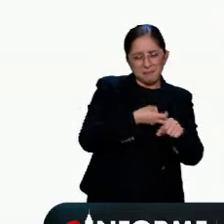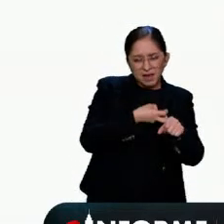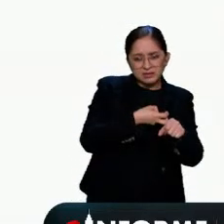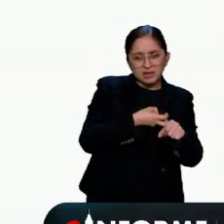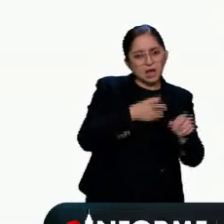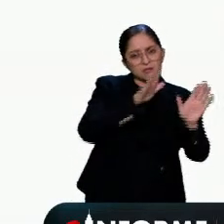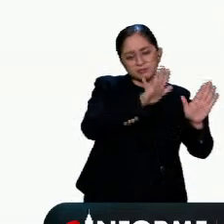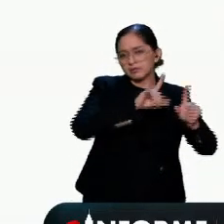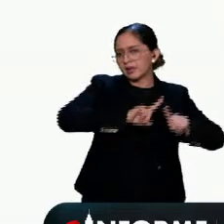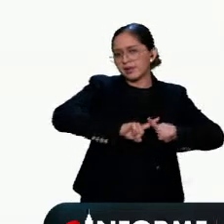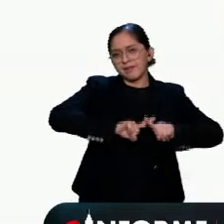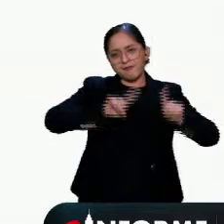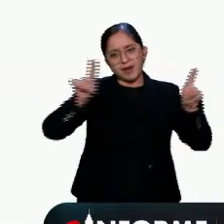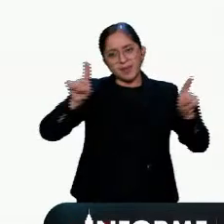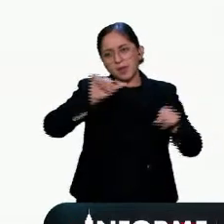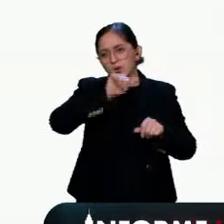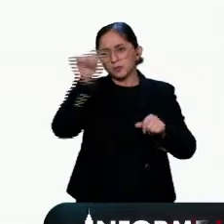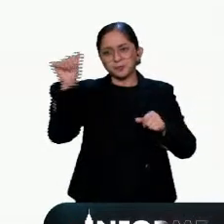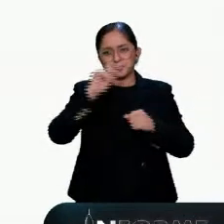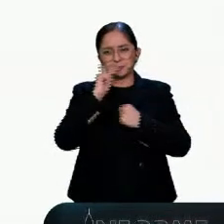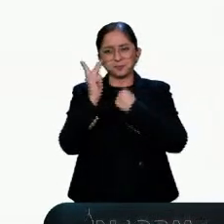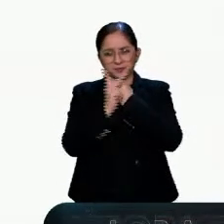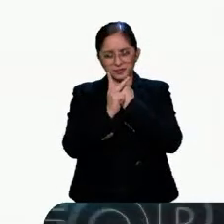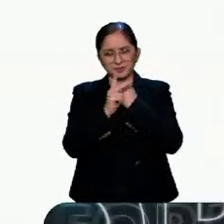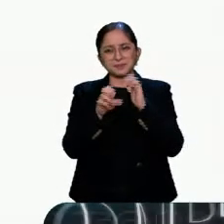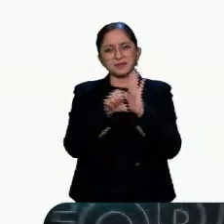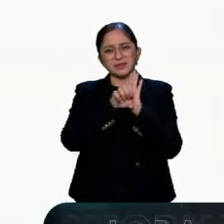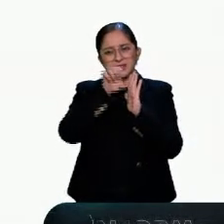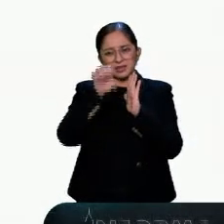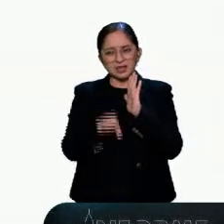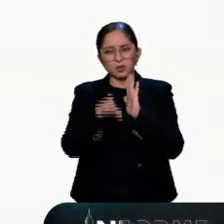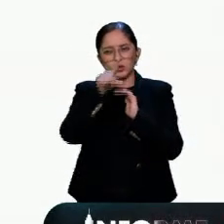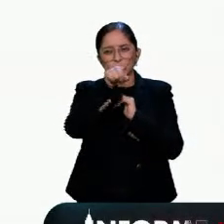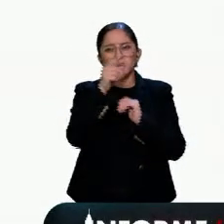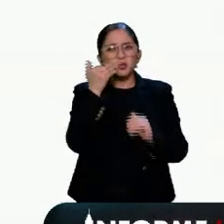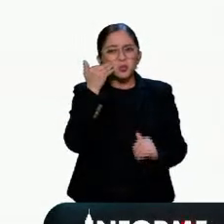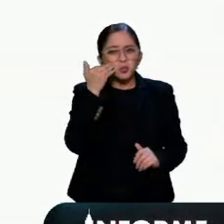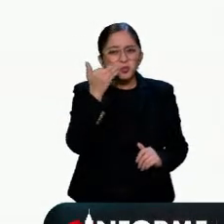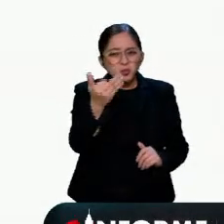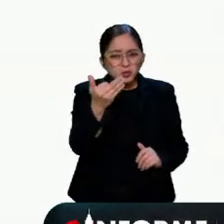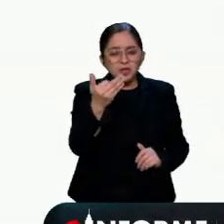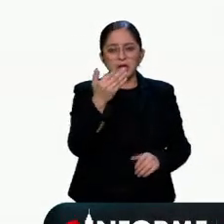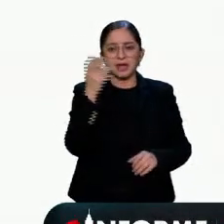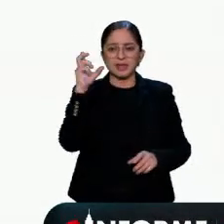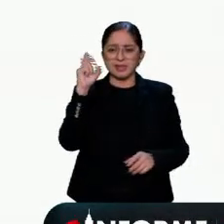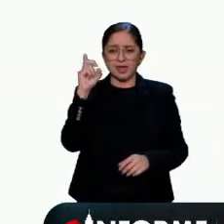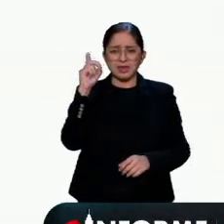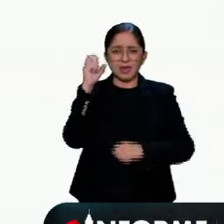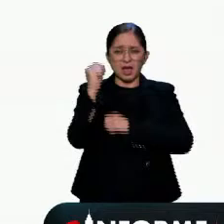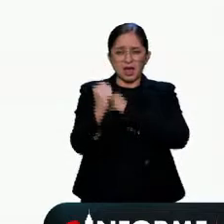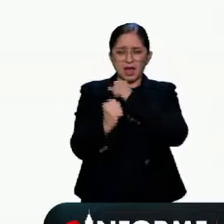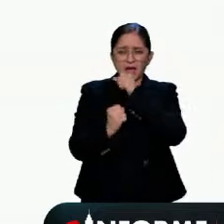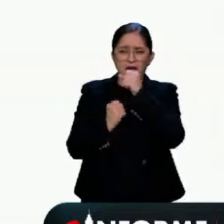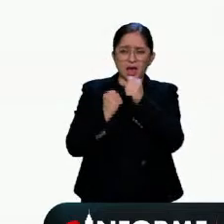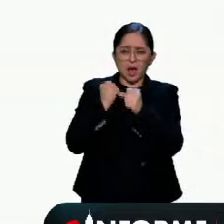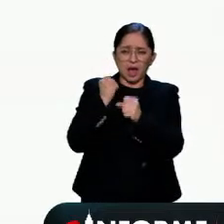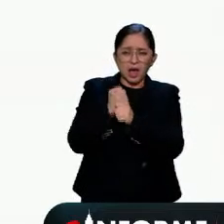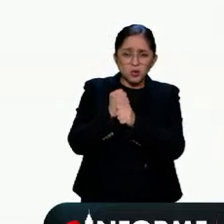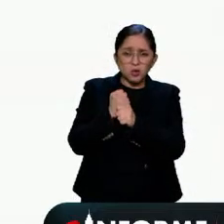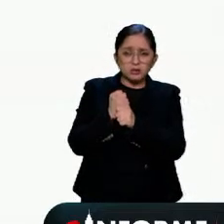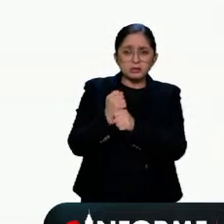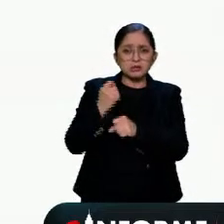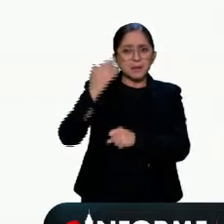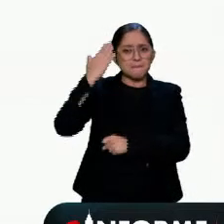otros países productores. Ahí en su pantalla puede ver cómo México pasó en los últimos 30 años a convertirse en el primero,